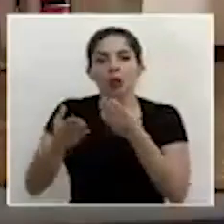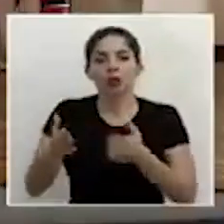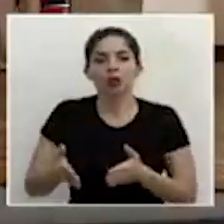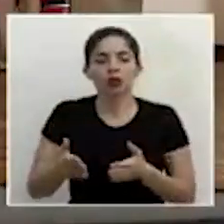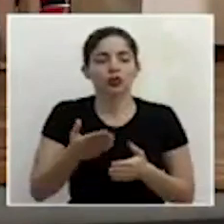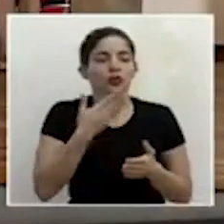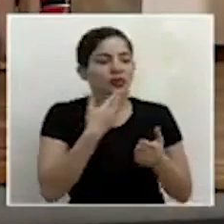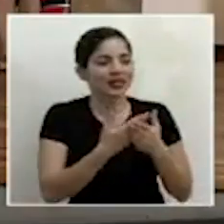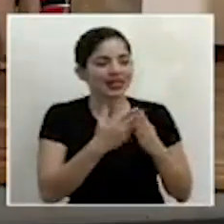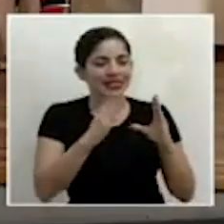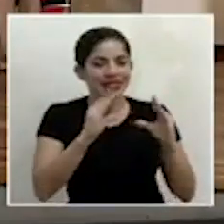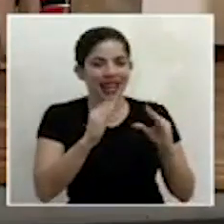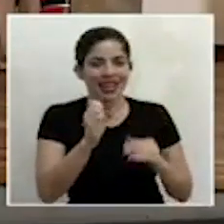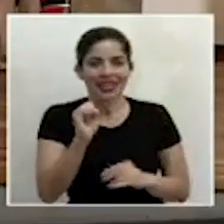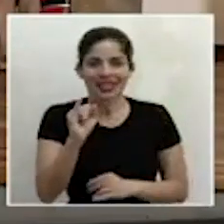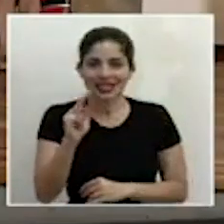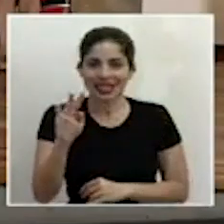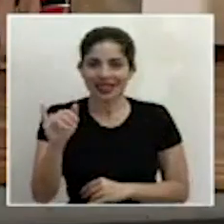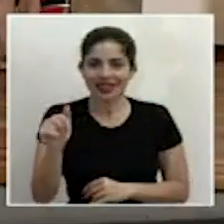Silvia.